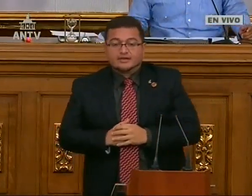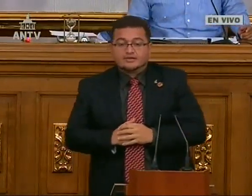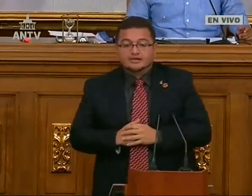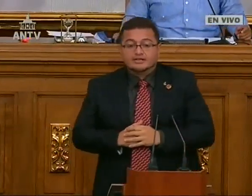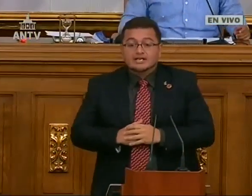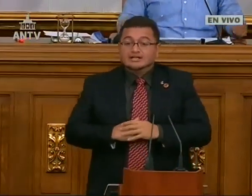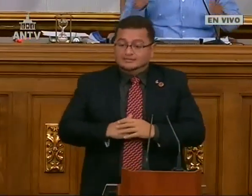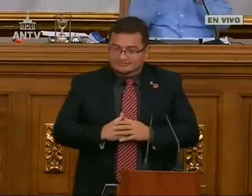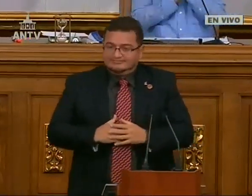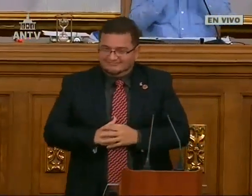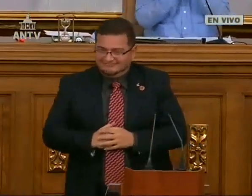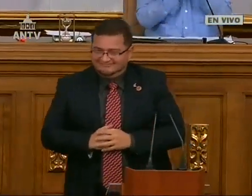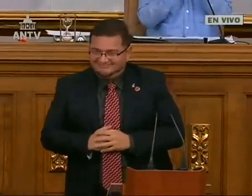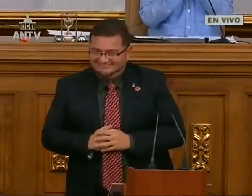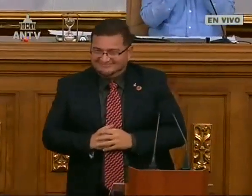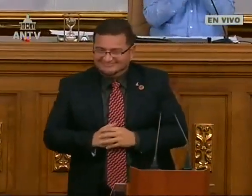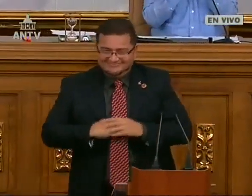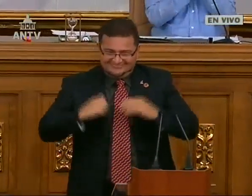Abrazo